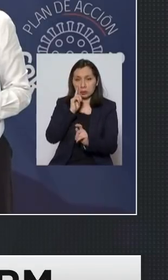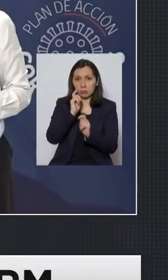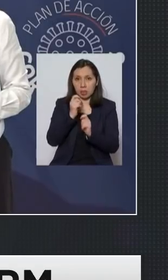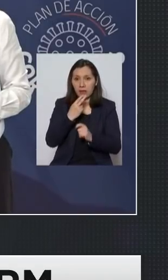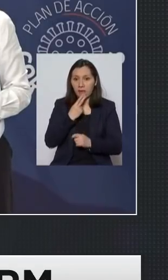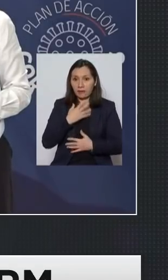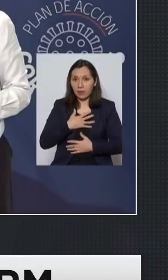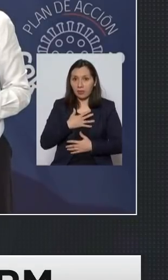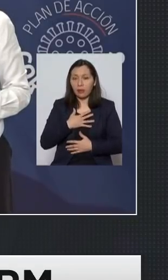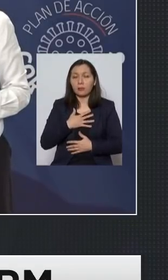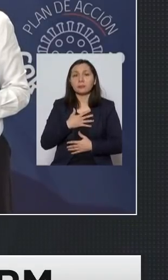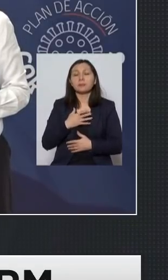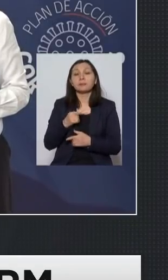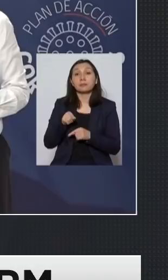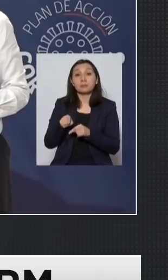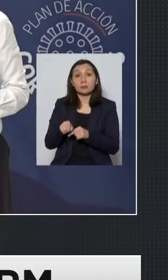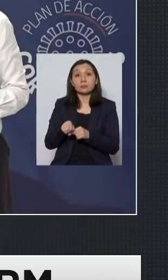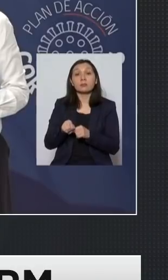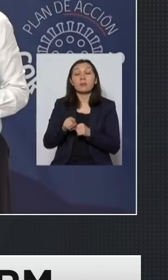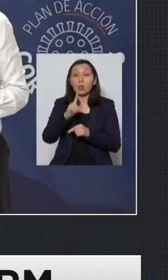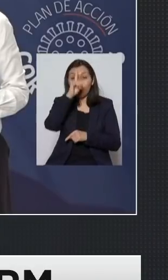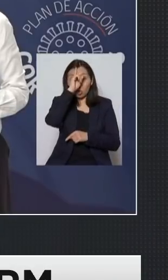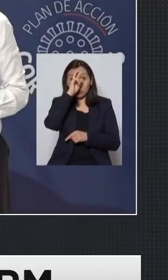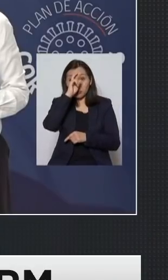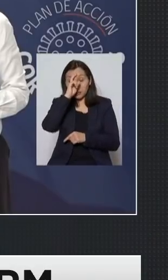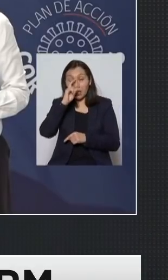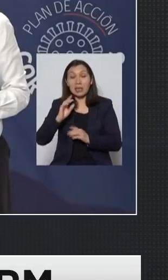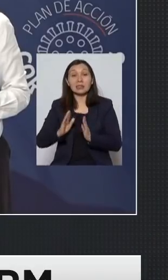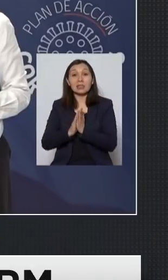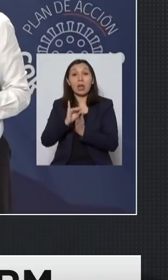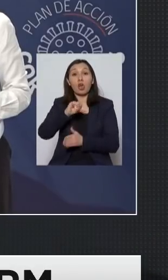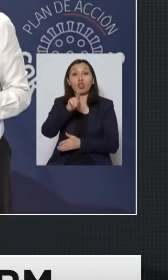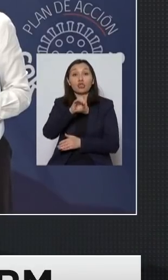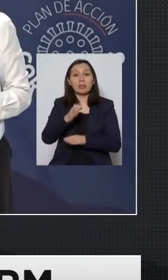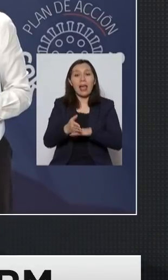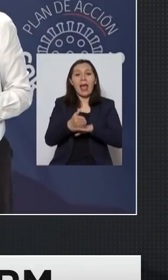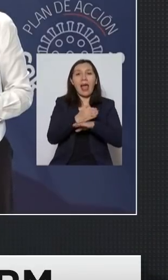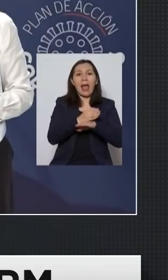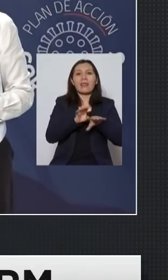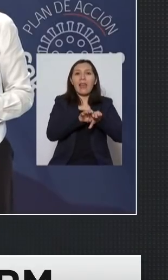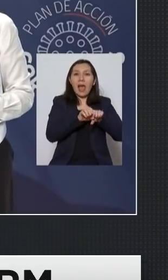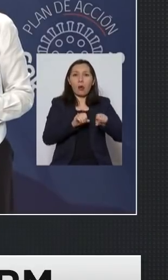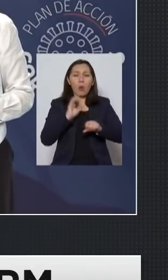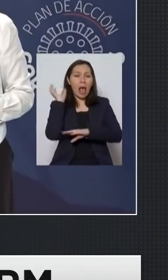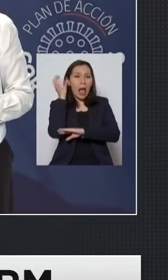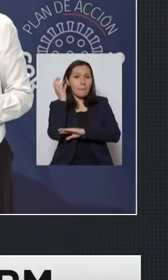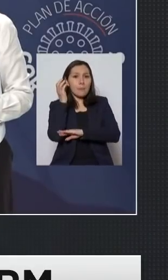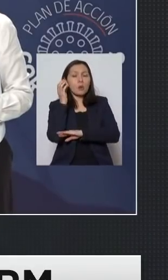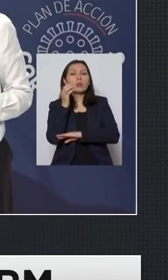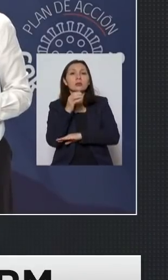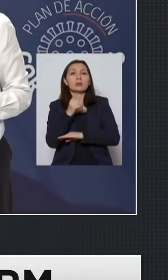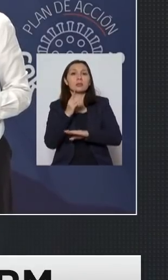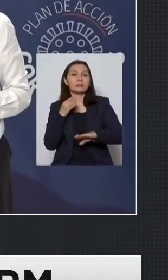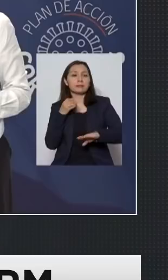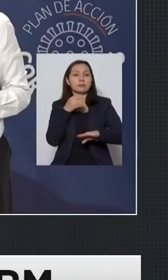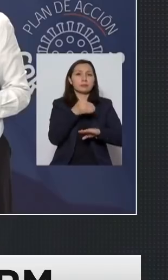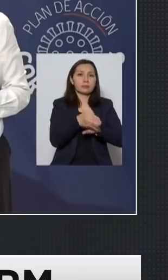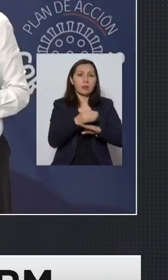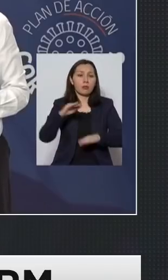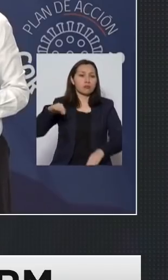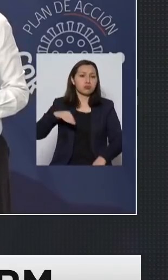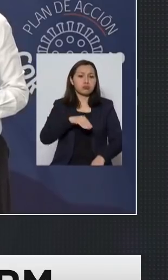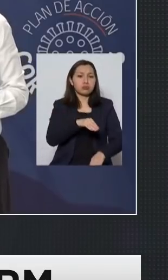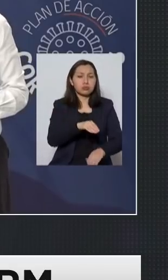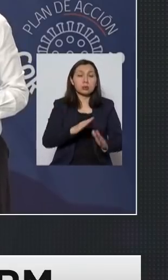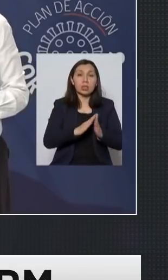el dispositivo que montamos en el hospital San José de un triage previo de ambulancia en la visita en los patios de San